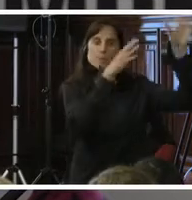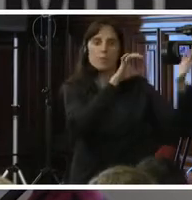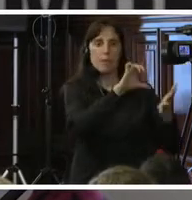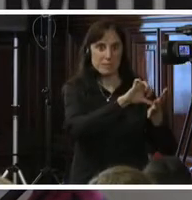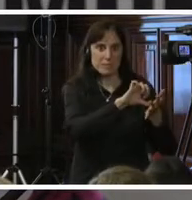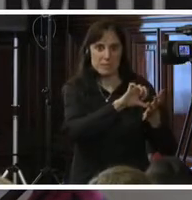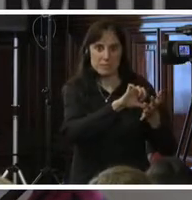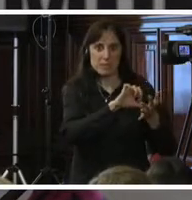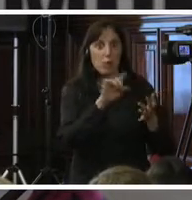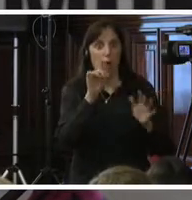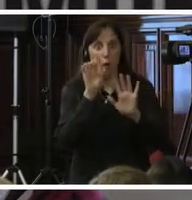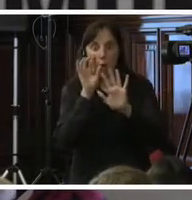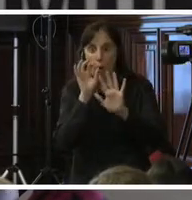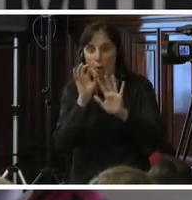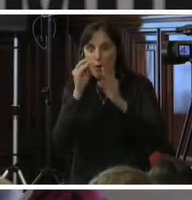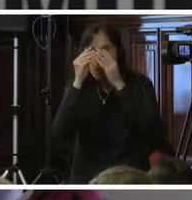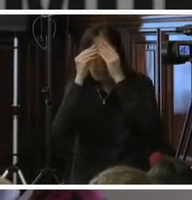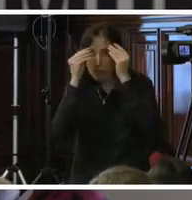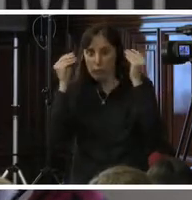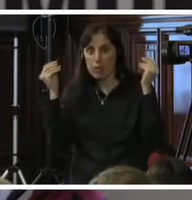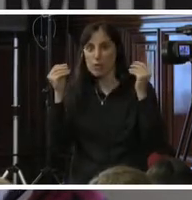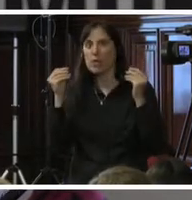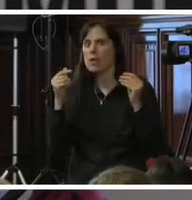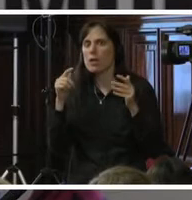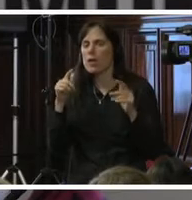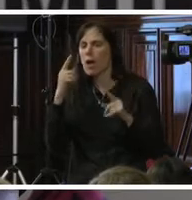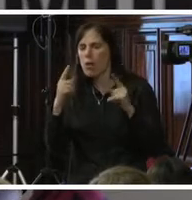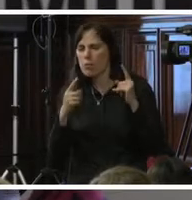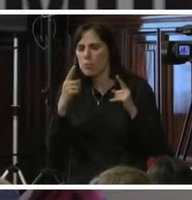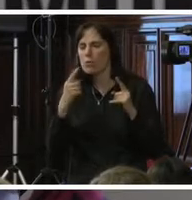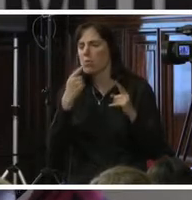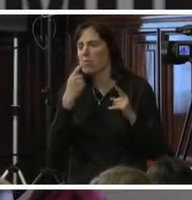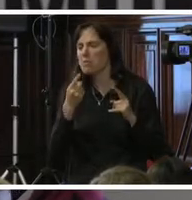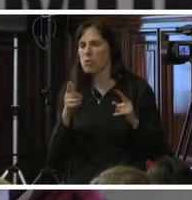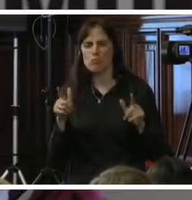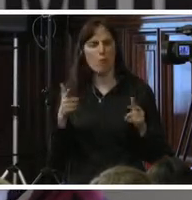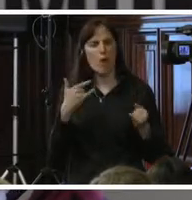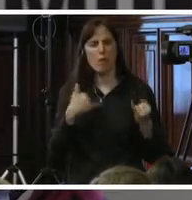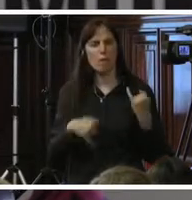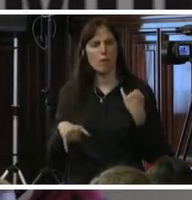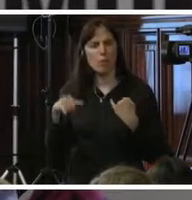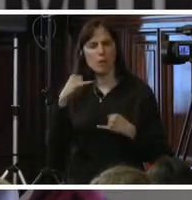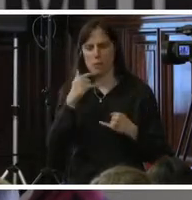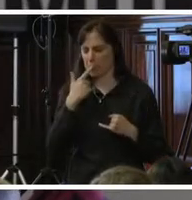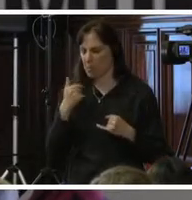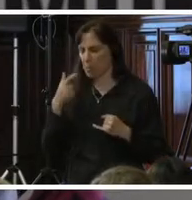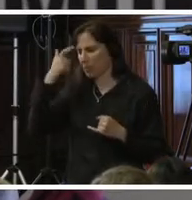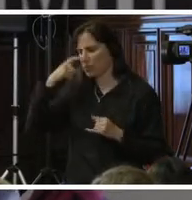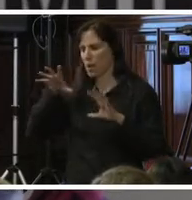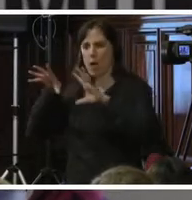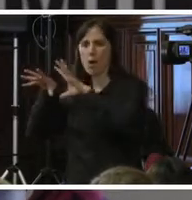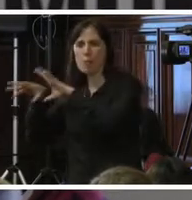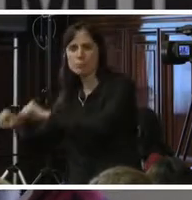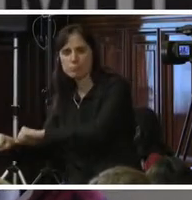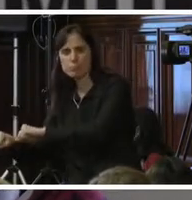Pero se dice que no hay datos. Yo creo que los datos definitivos no